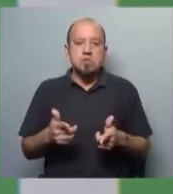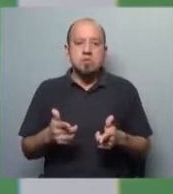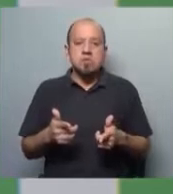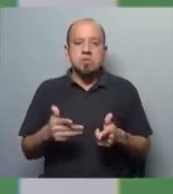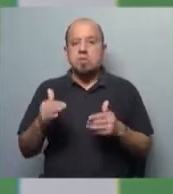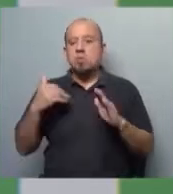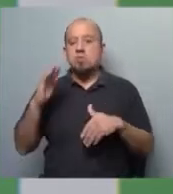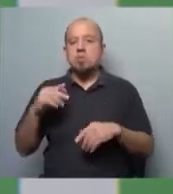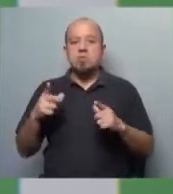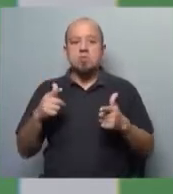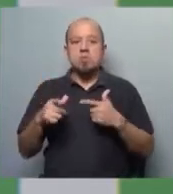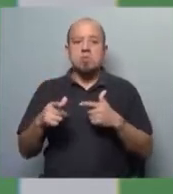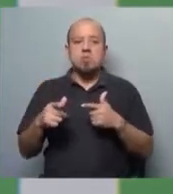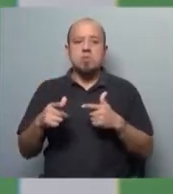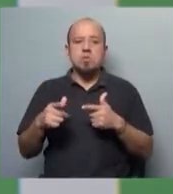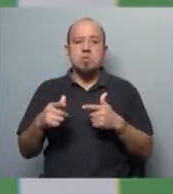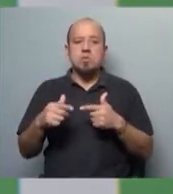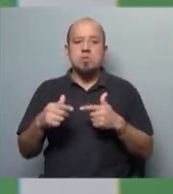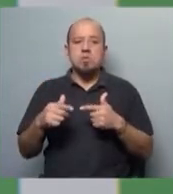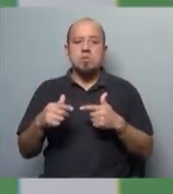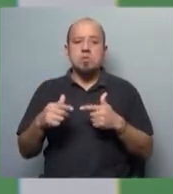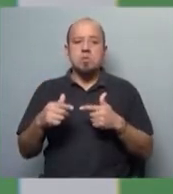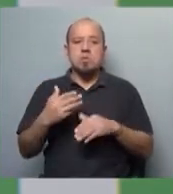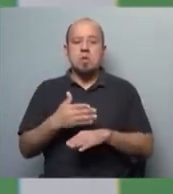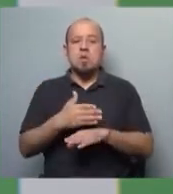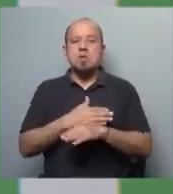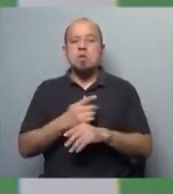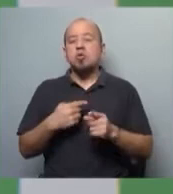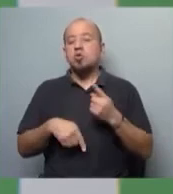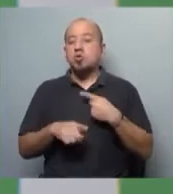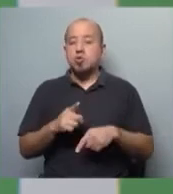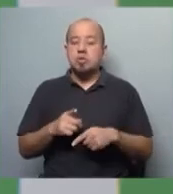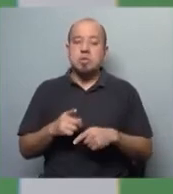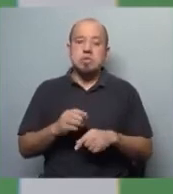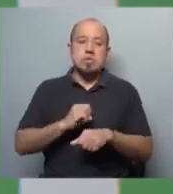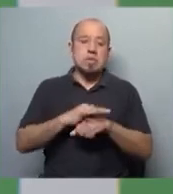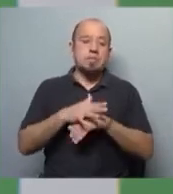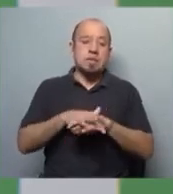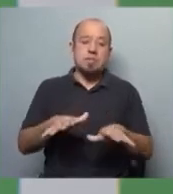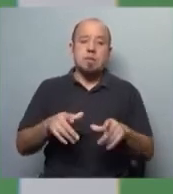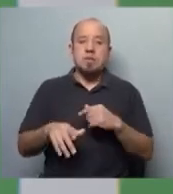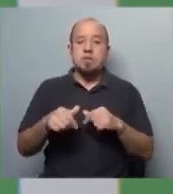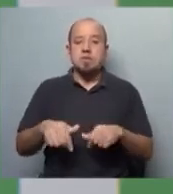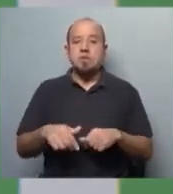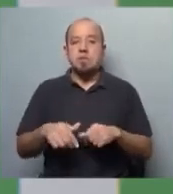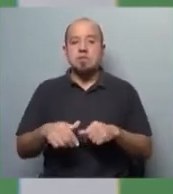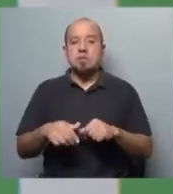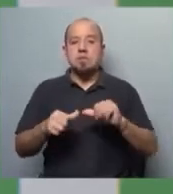los países a estar en el punto anterior de la prepandemia. Entonces, es la región con menos